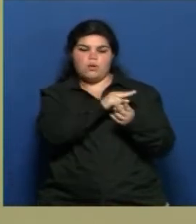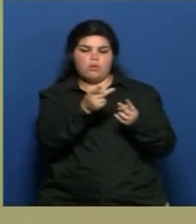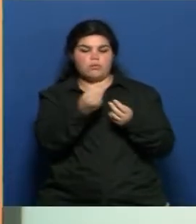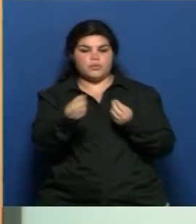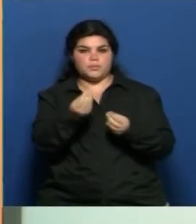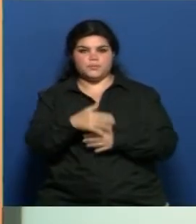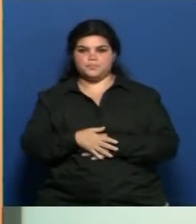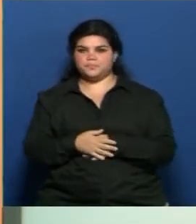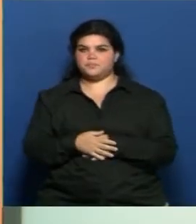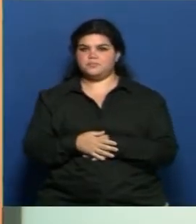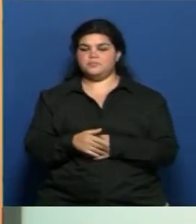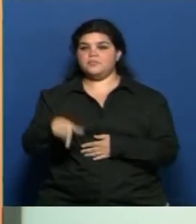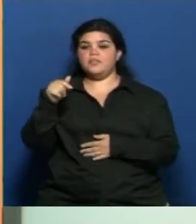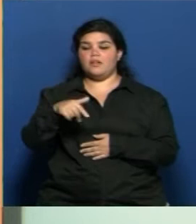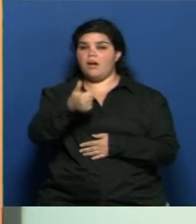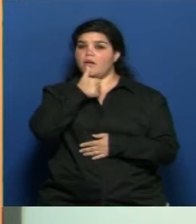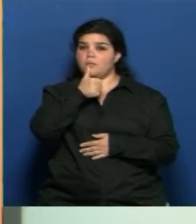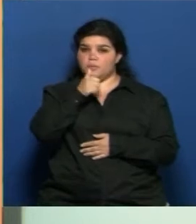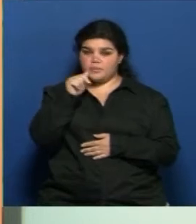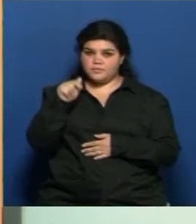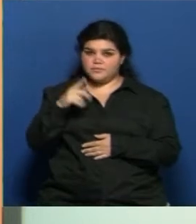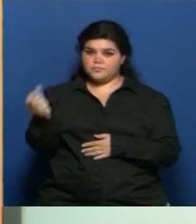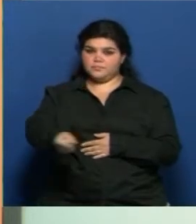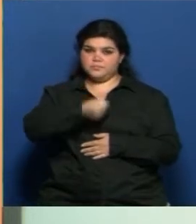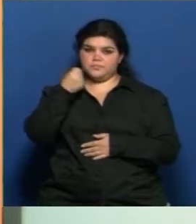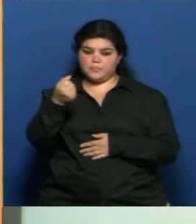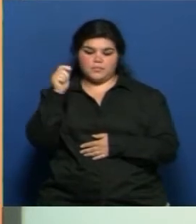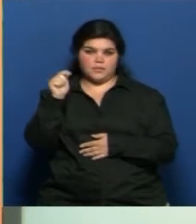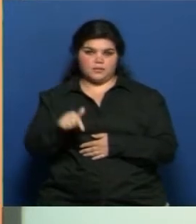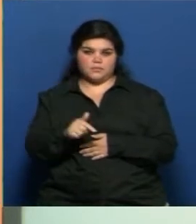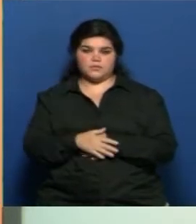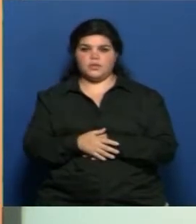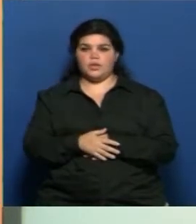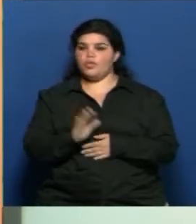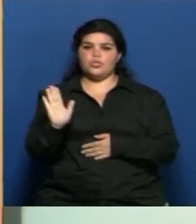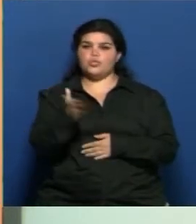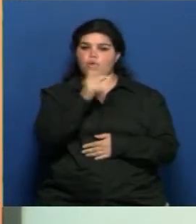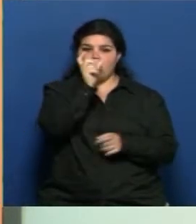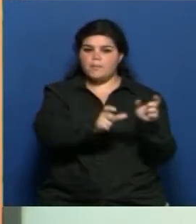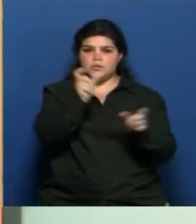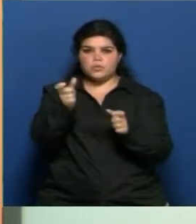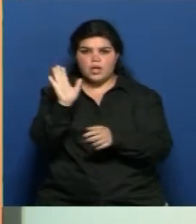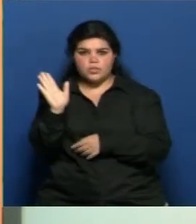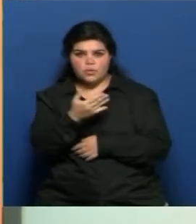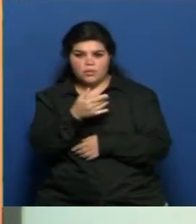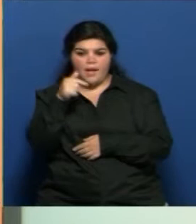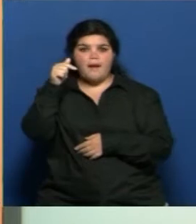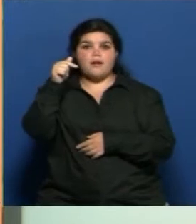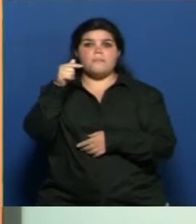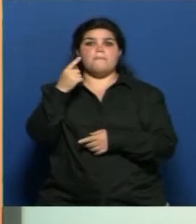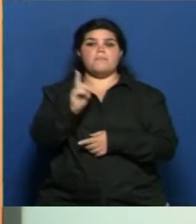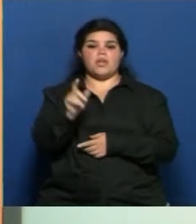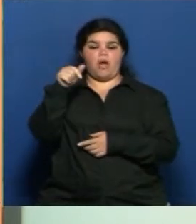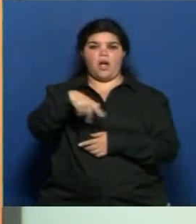Bueno, el agua para nosotros es un elemento vital. Si bien es para todos los seres humanos, en zonas como la nuestra, es